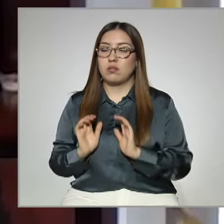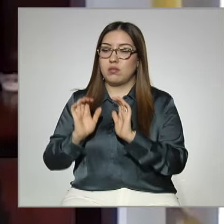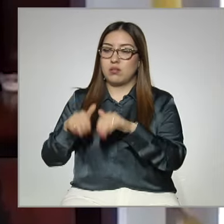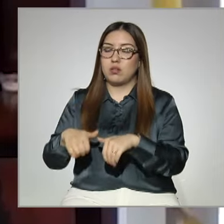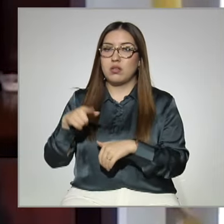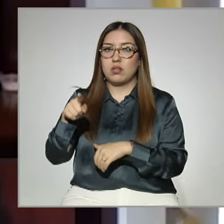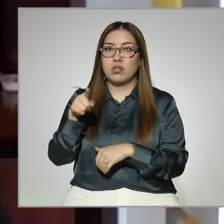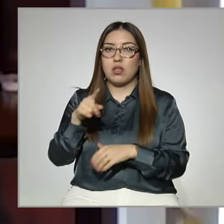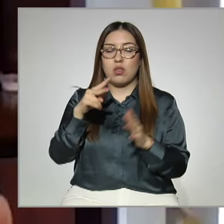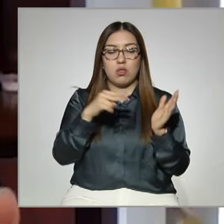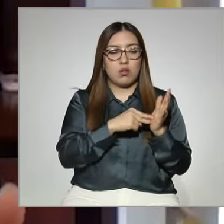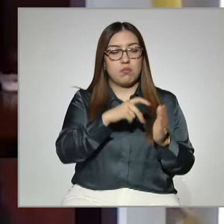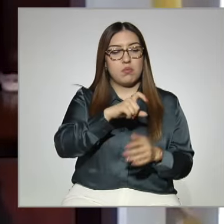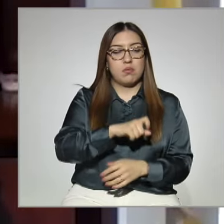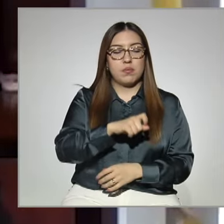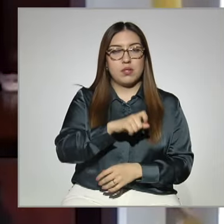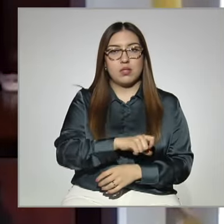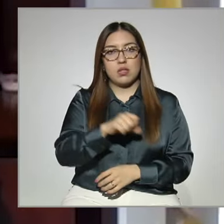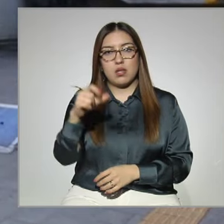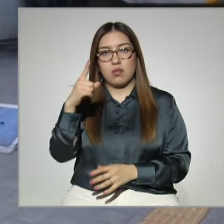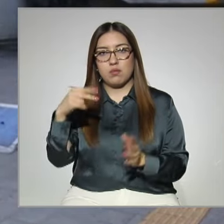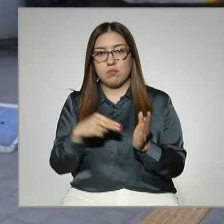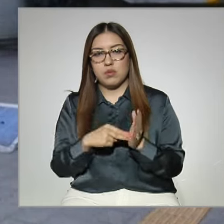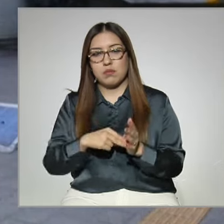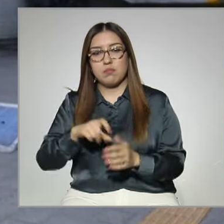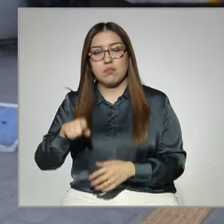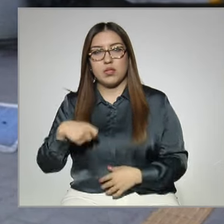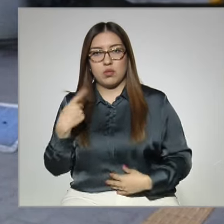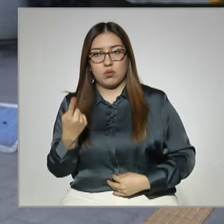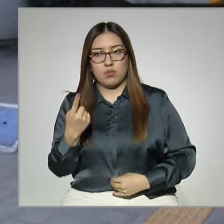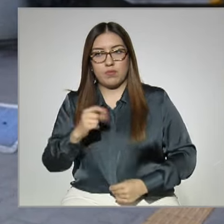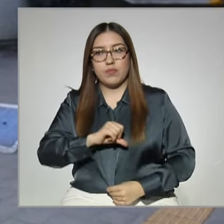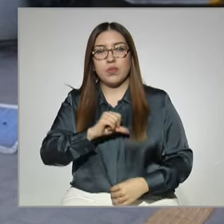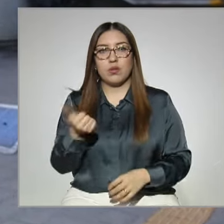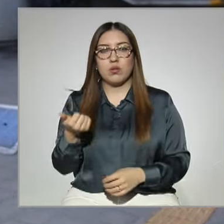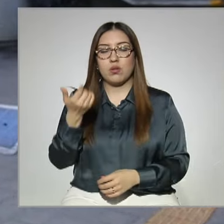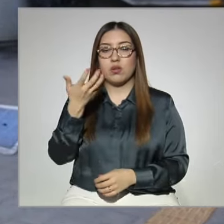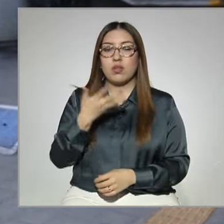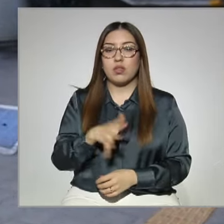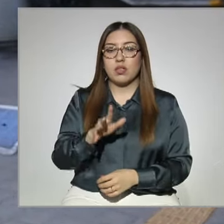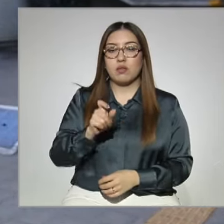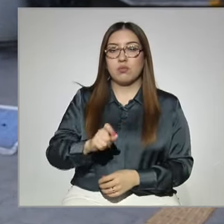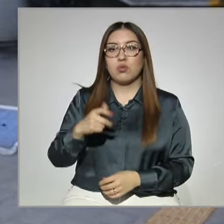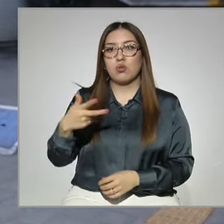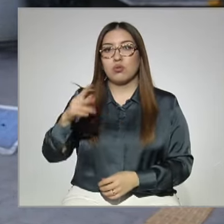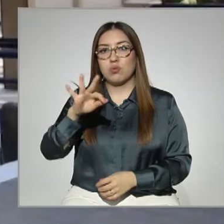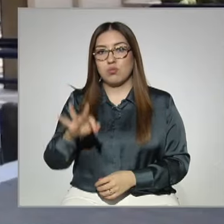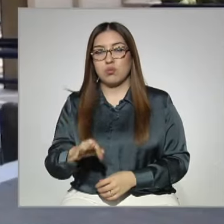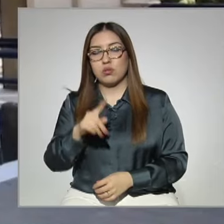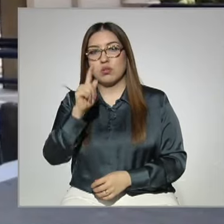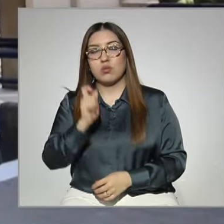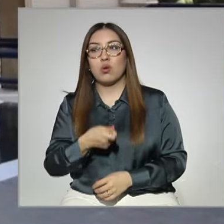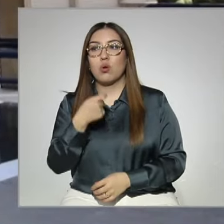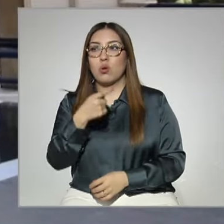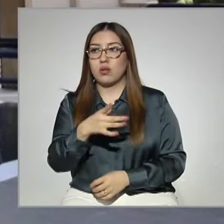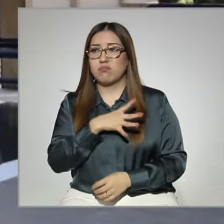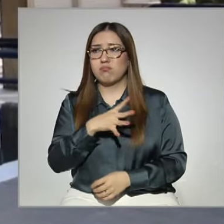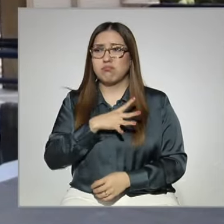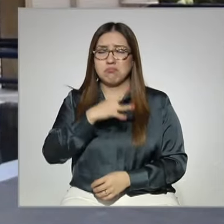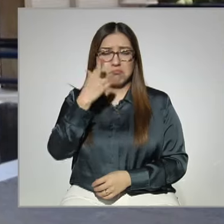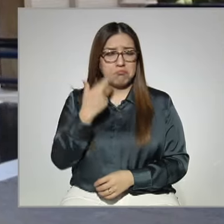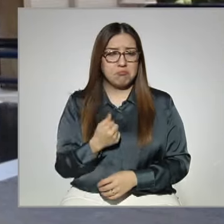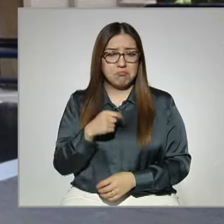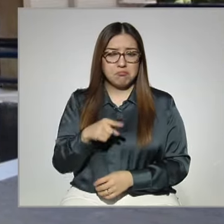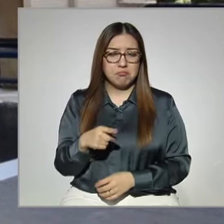2020 y 2021. El 10.8% indicó que la razón